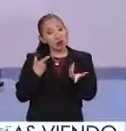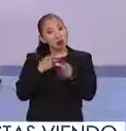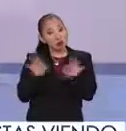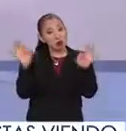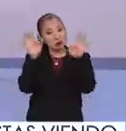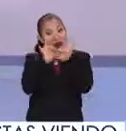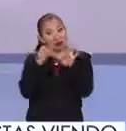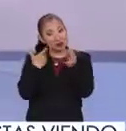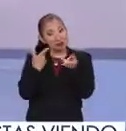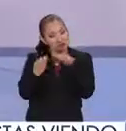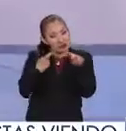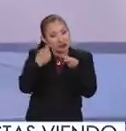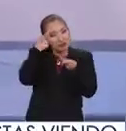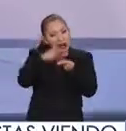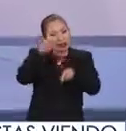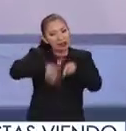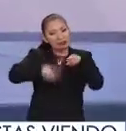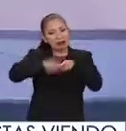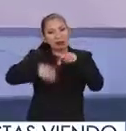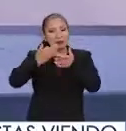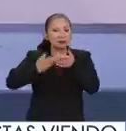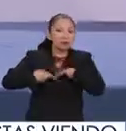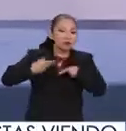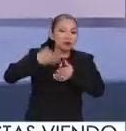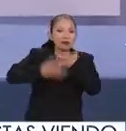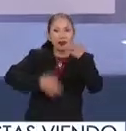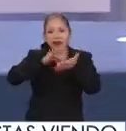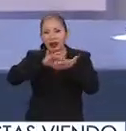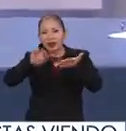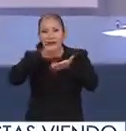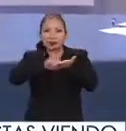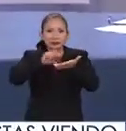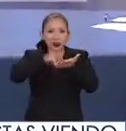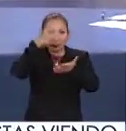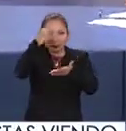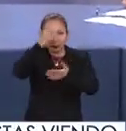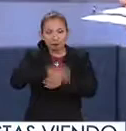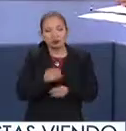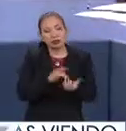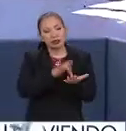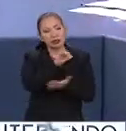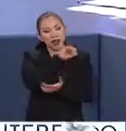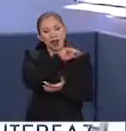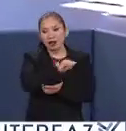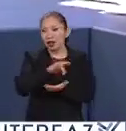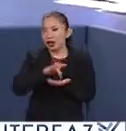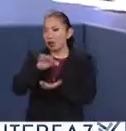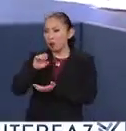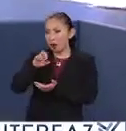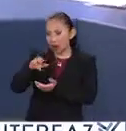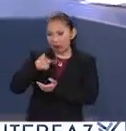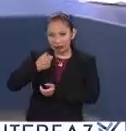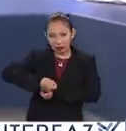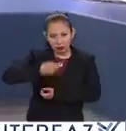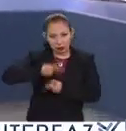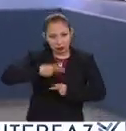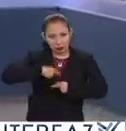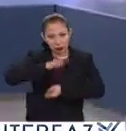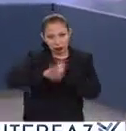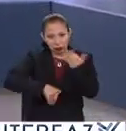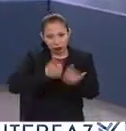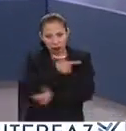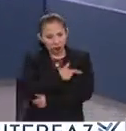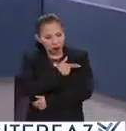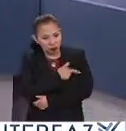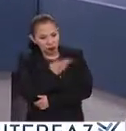precisamente para acabar con el analfabetismo en México. Muchísimas gracias por estar aquí, director. Gracias, Cristina. Omar, muchas gracias por la invitación y un saludo a auditoria. Un placer, director.